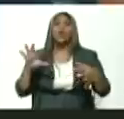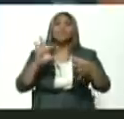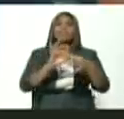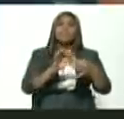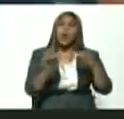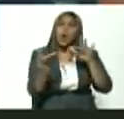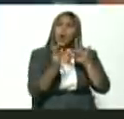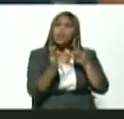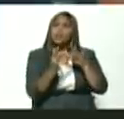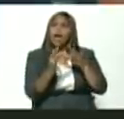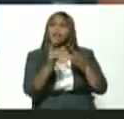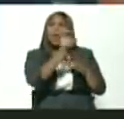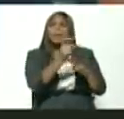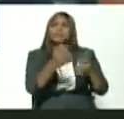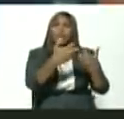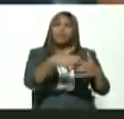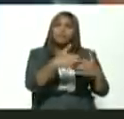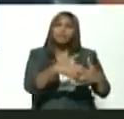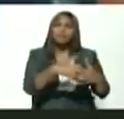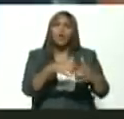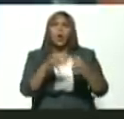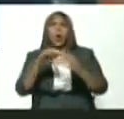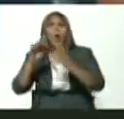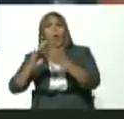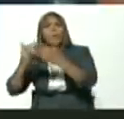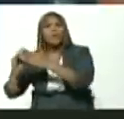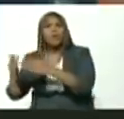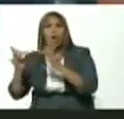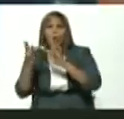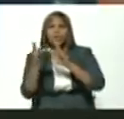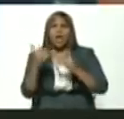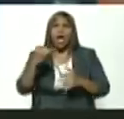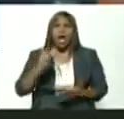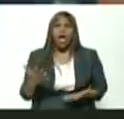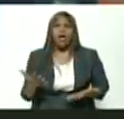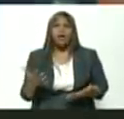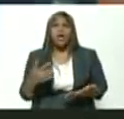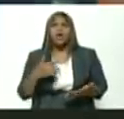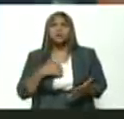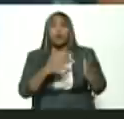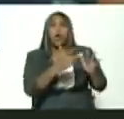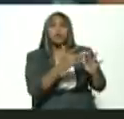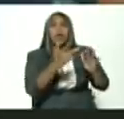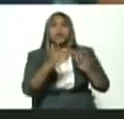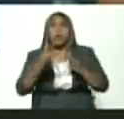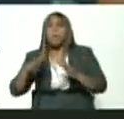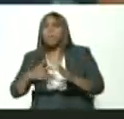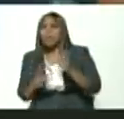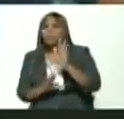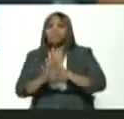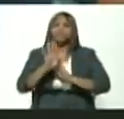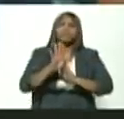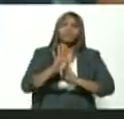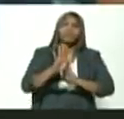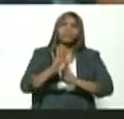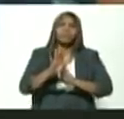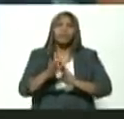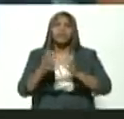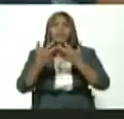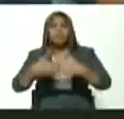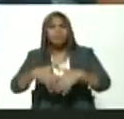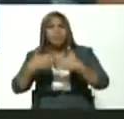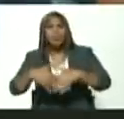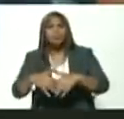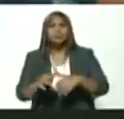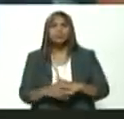productores con las comunas e indiferentemente con todos los enlaces que nosotros podemos avanzar en lo que son los medios de producción